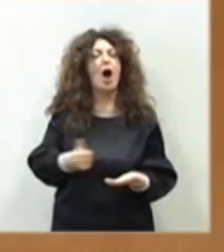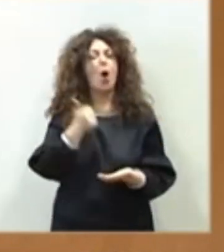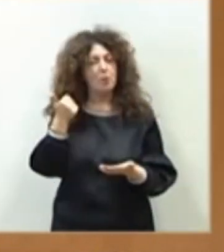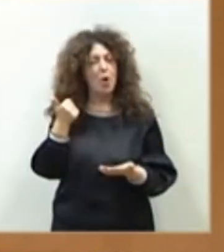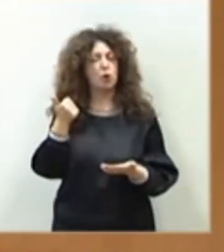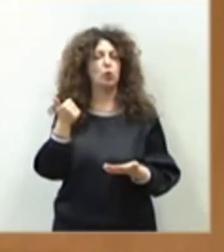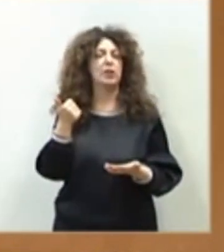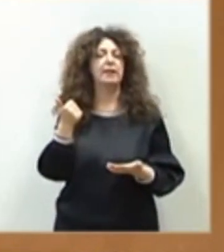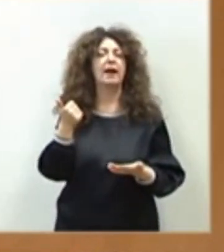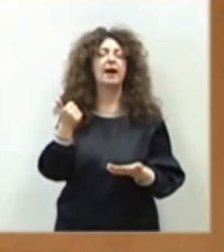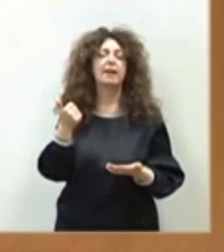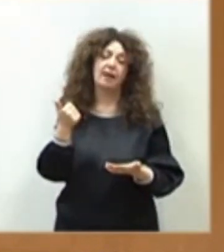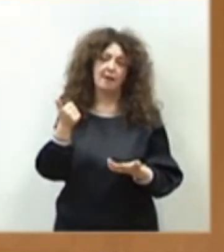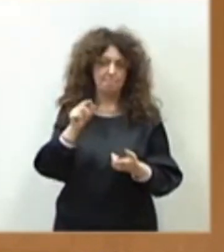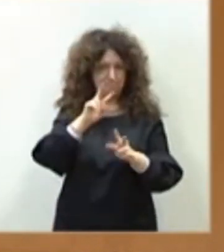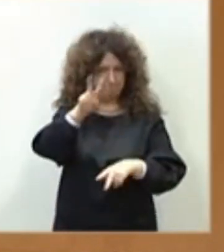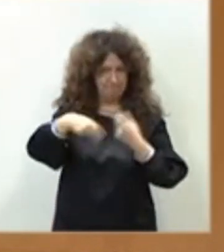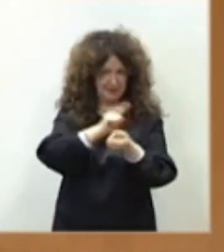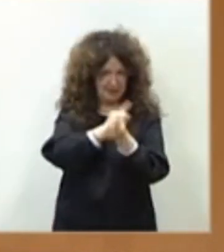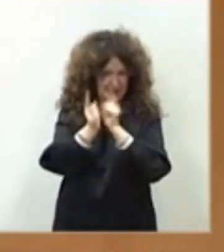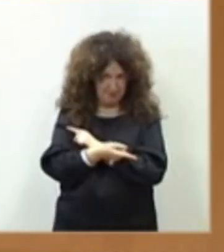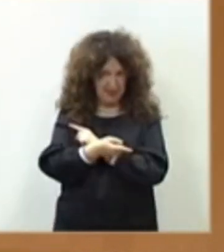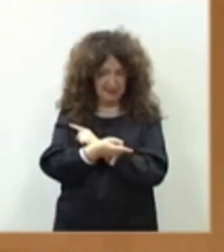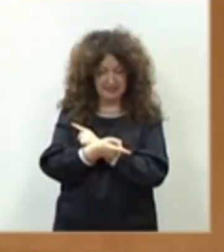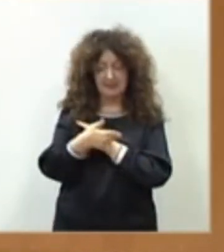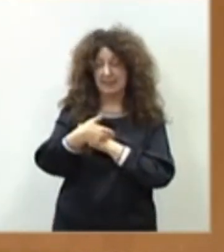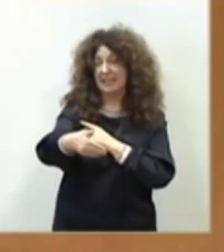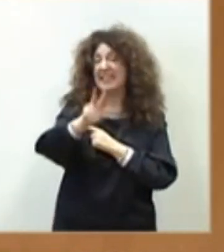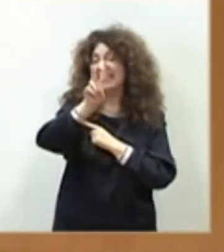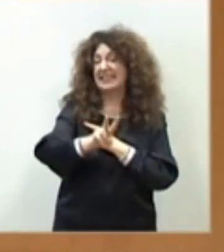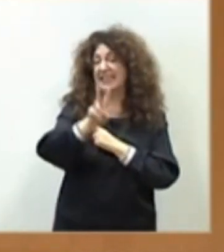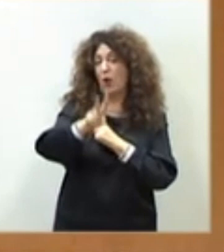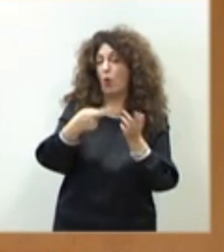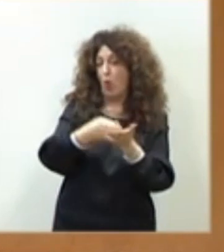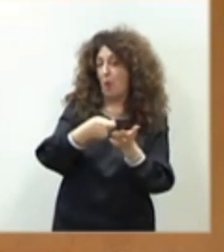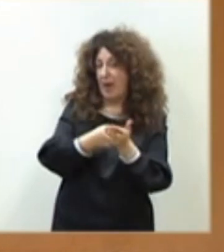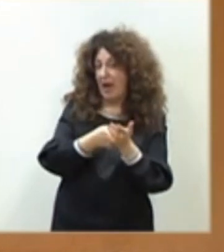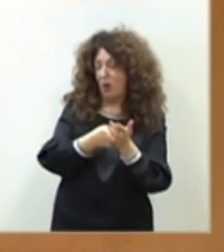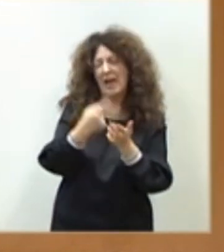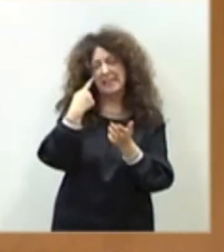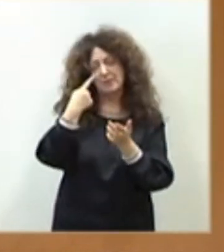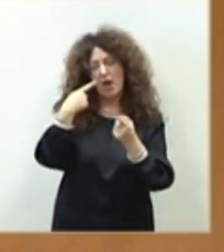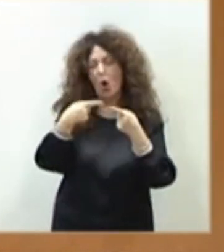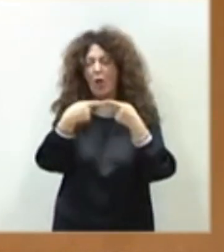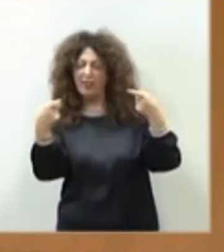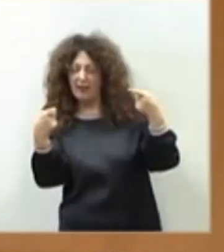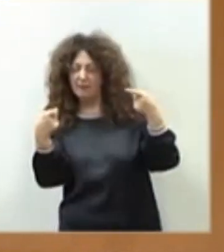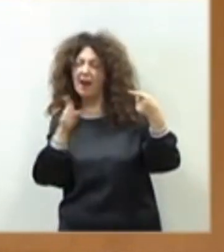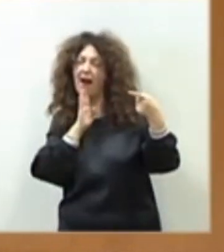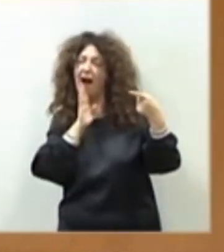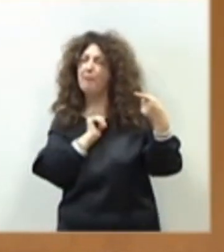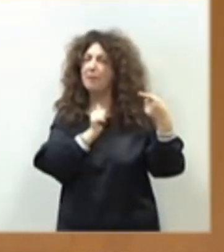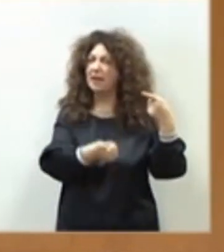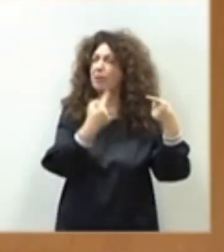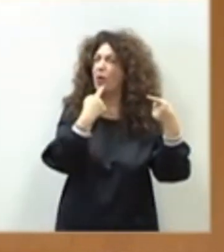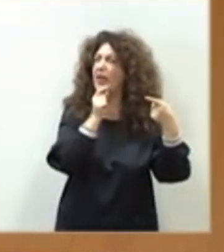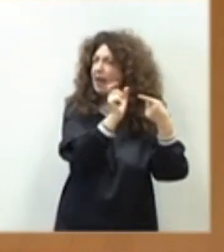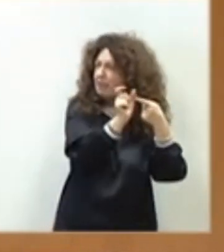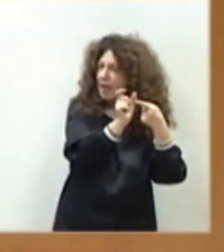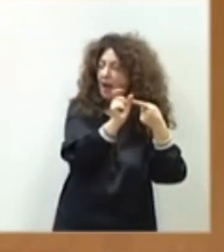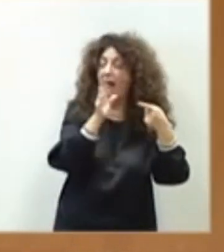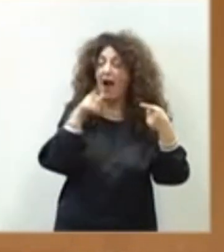remediar y de enmendarse en ese segundo pago de la PAC? Espero que corrija la diferencia entre lo que dijo usted en su día que iban a cobrar